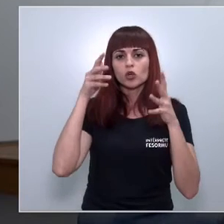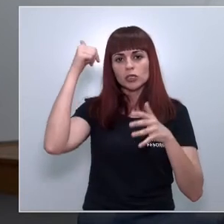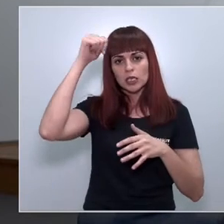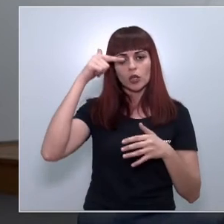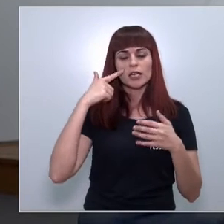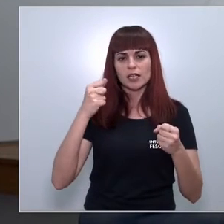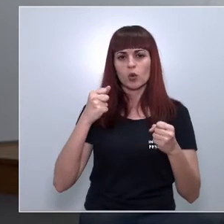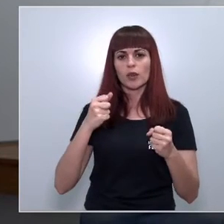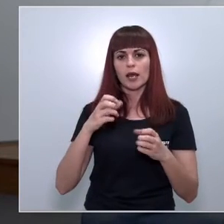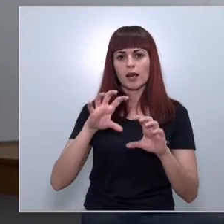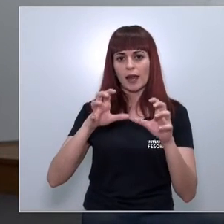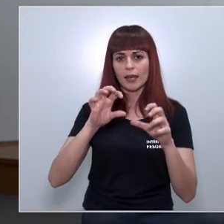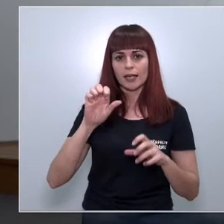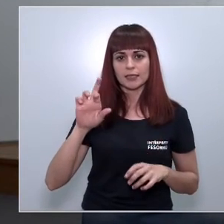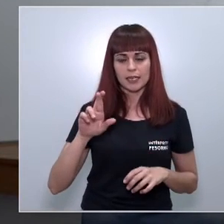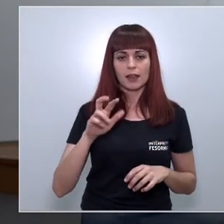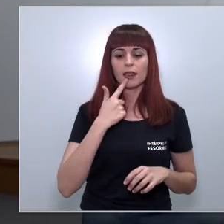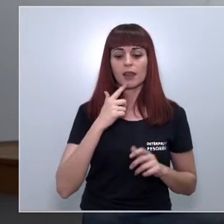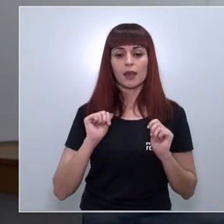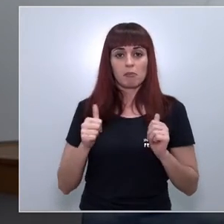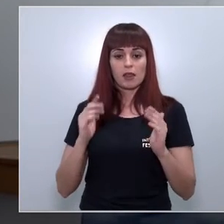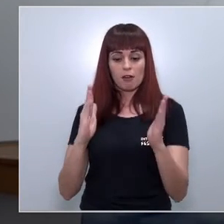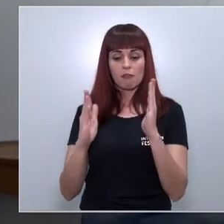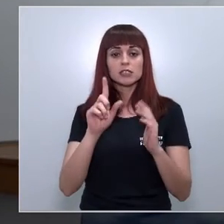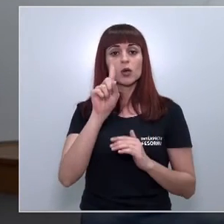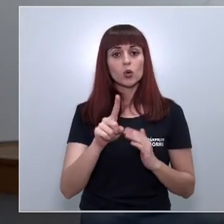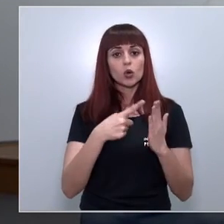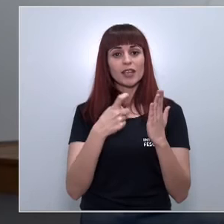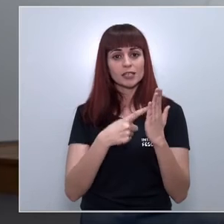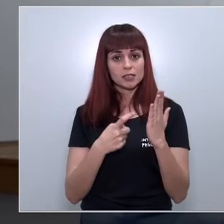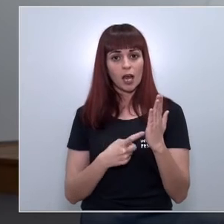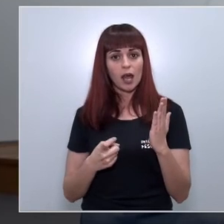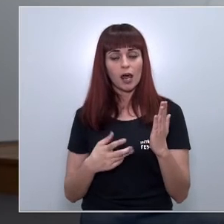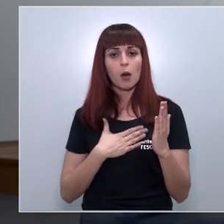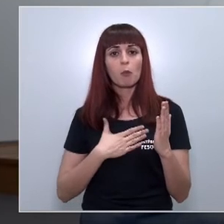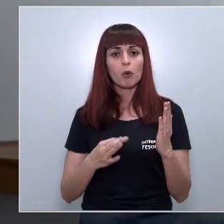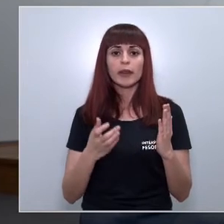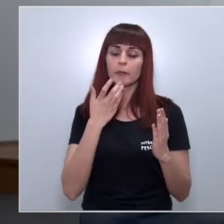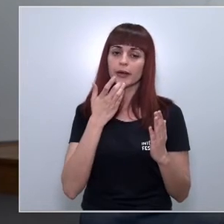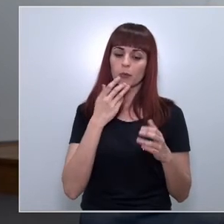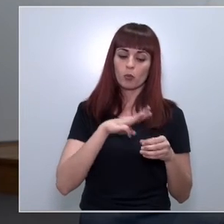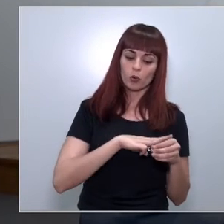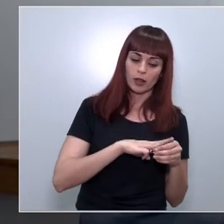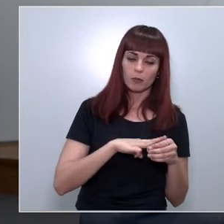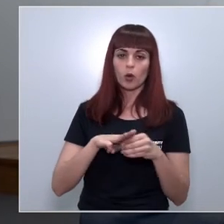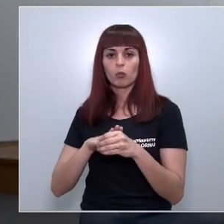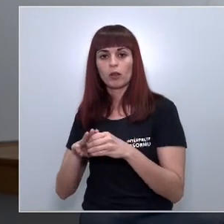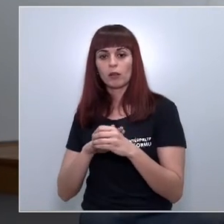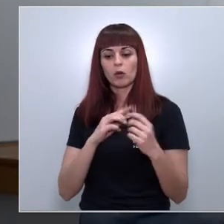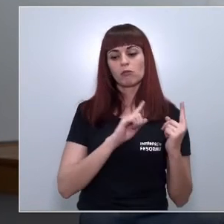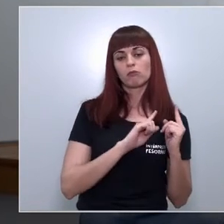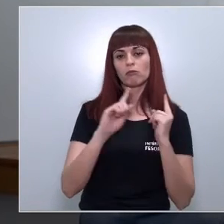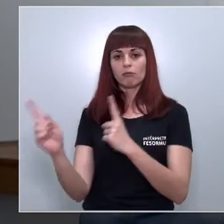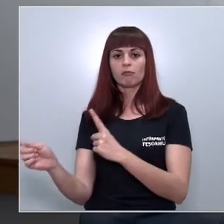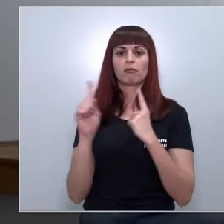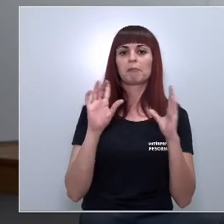de la cadena SER una vez que se inicie la fase 1 de la desescalada ¿estará permitido el desplazamiento entre municipios para acciones que no